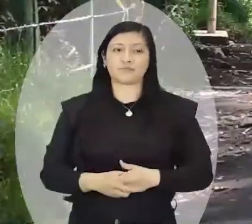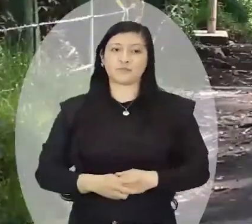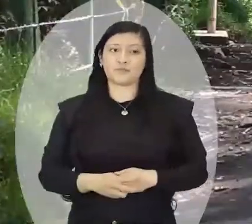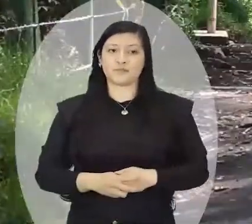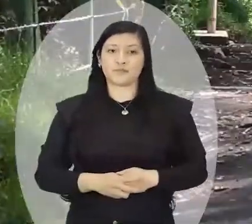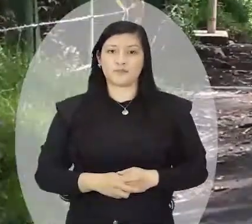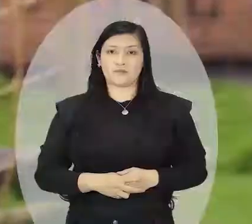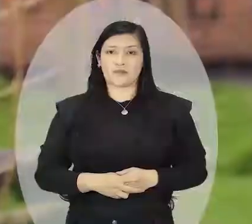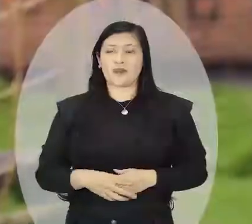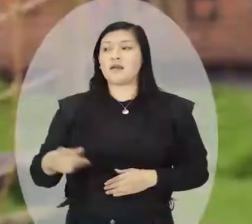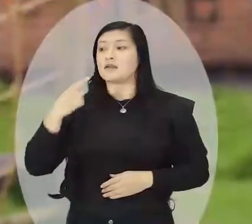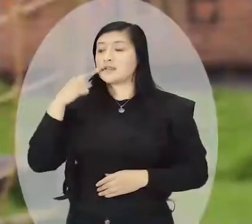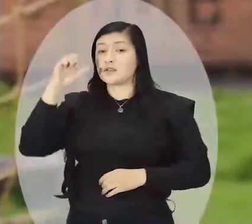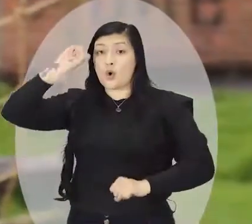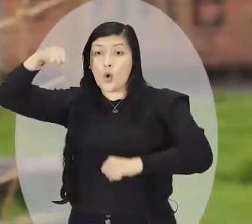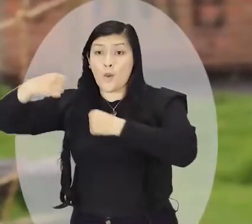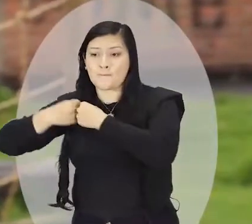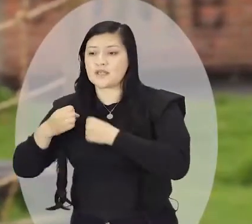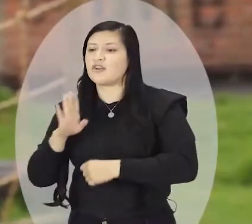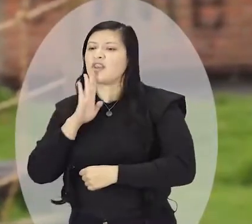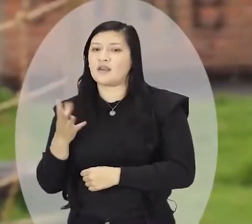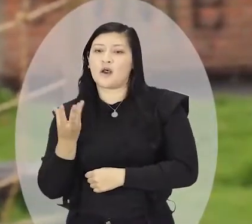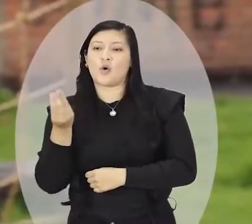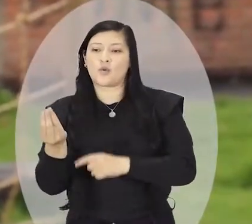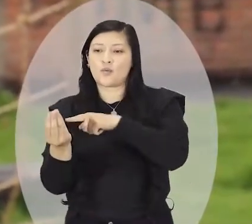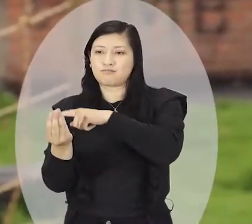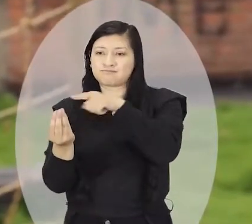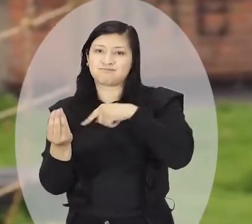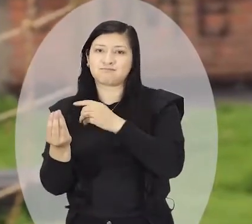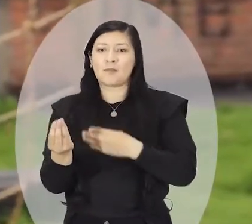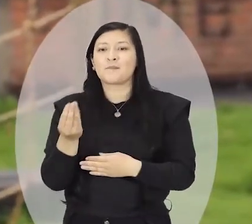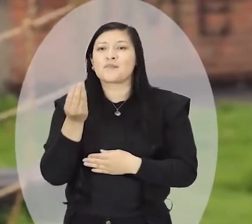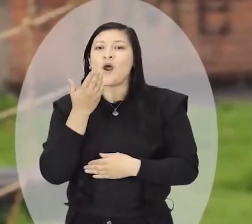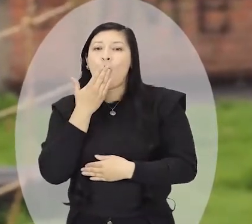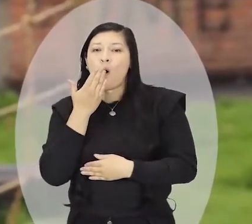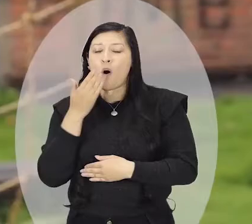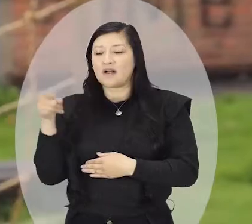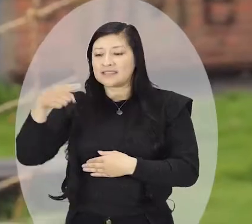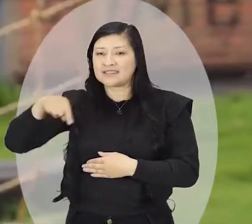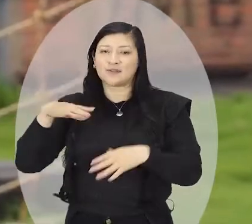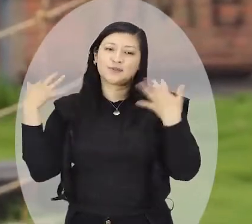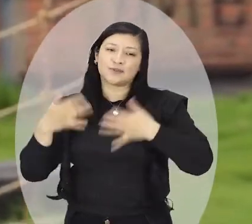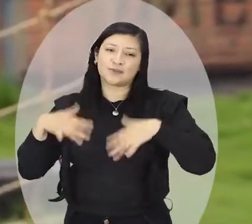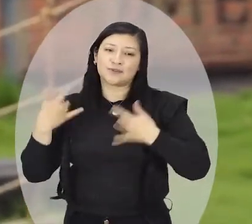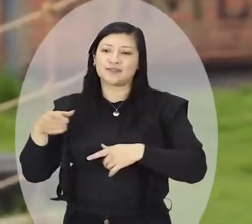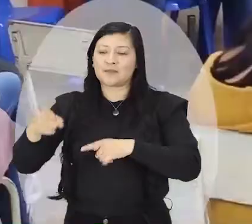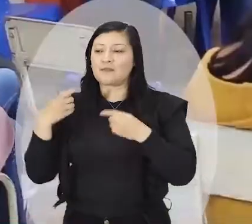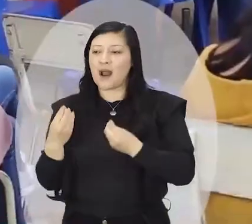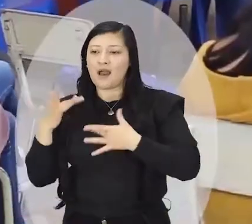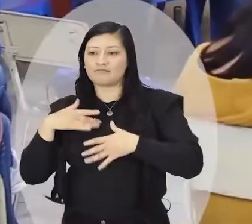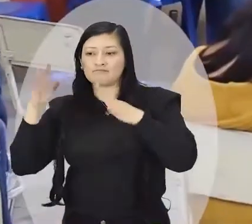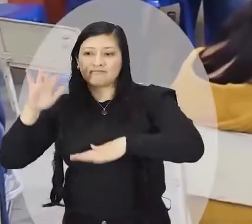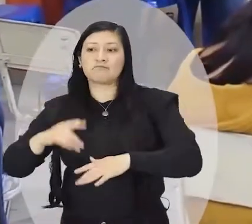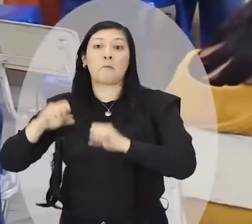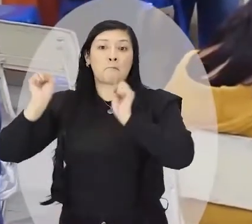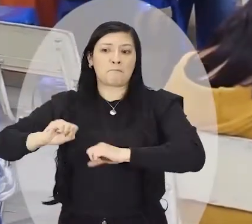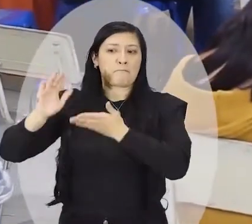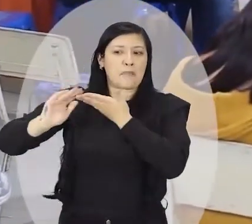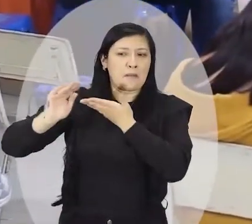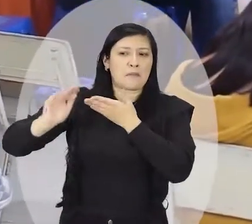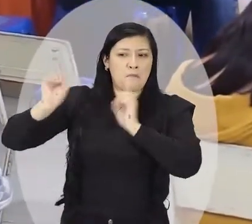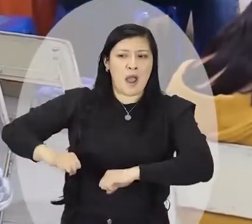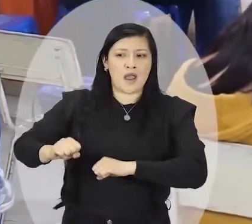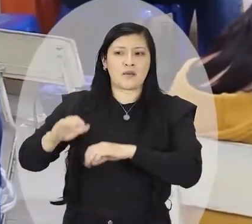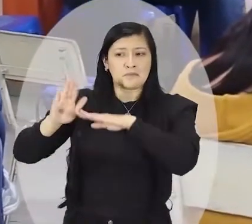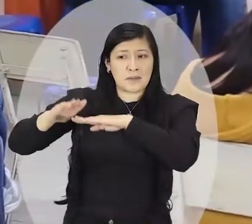siendo la gestión conjunta entre autoridades indígenas y él como autoridad principal del municipio creo que podemos hacer un gran aporte no solamente para